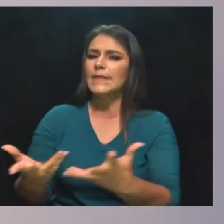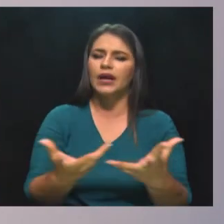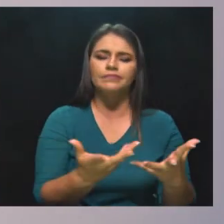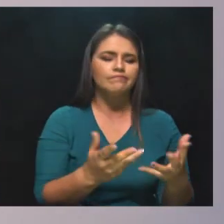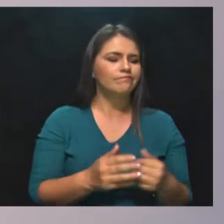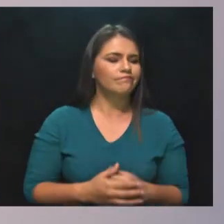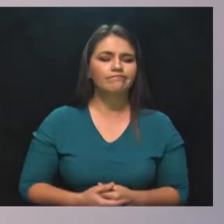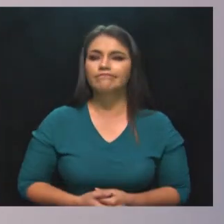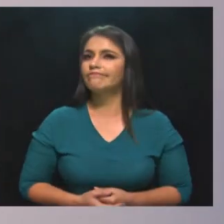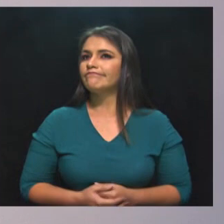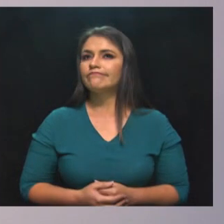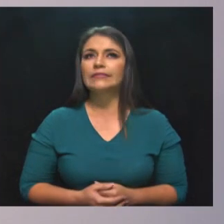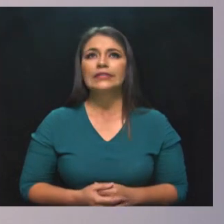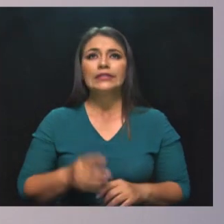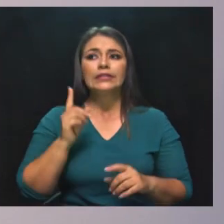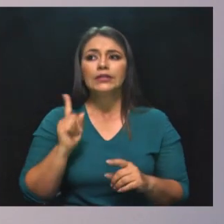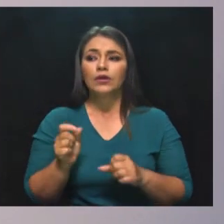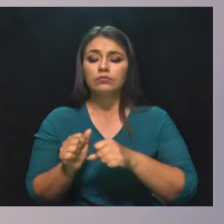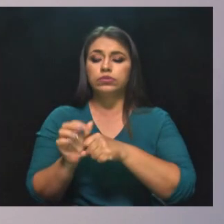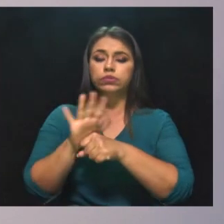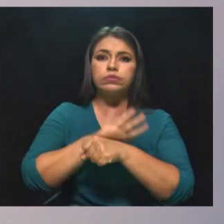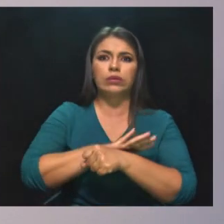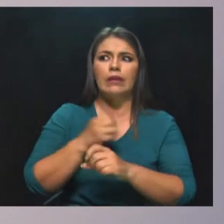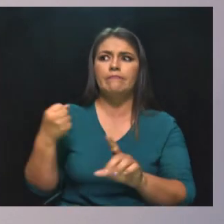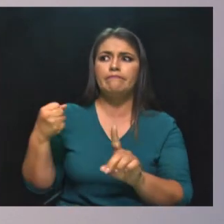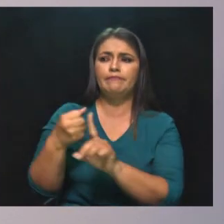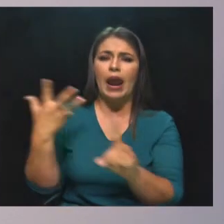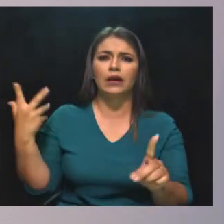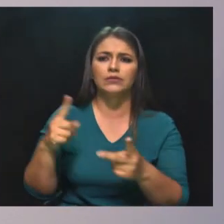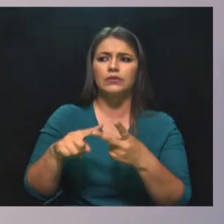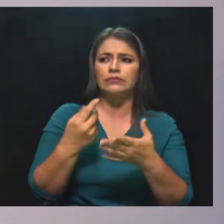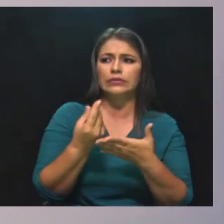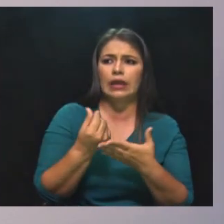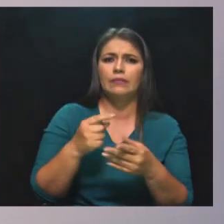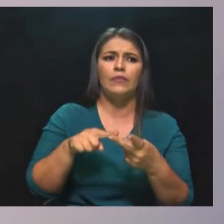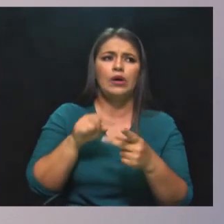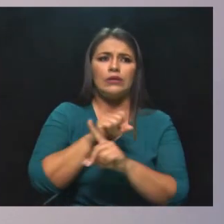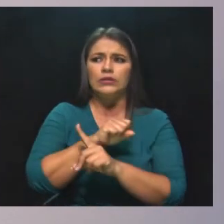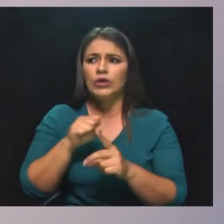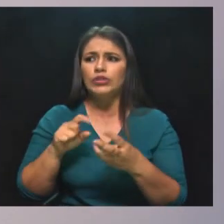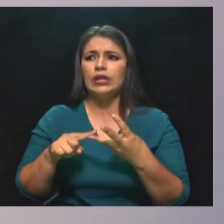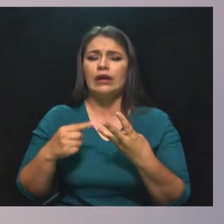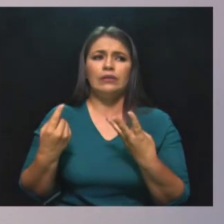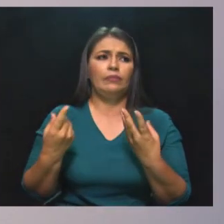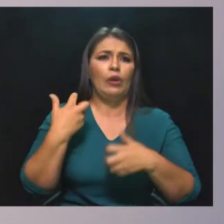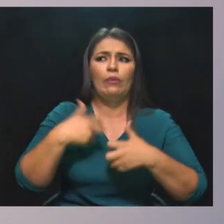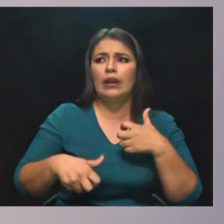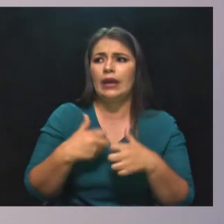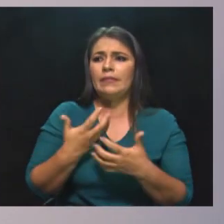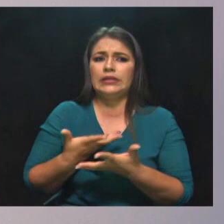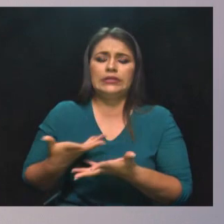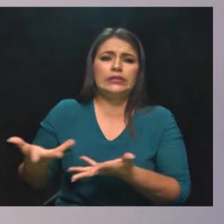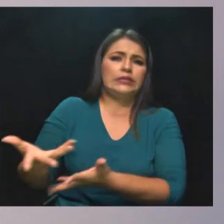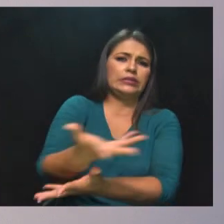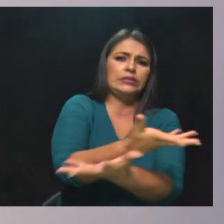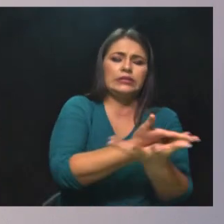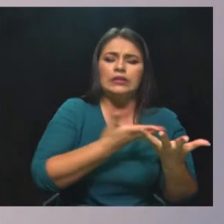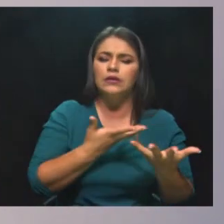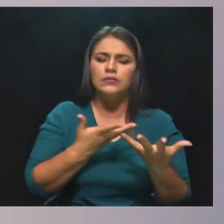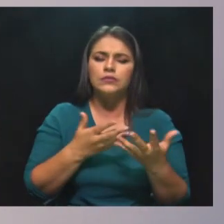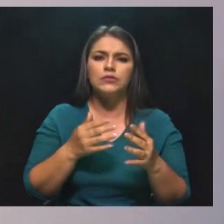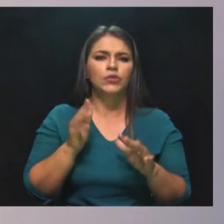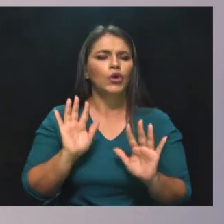los muy duros impactos del coronavirus no podemos adicionar una crisis en el sistema de producción y distribución